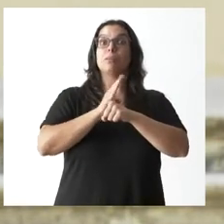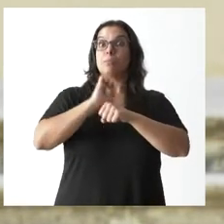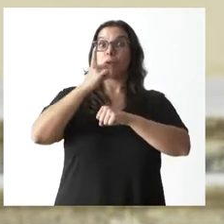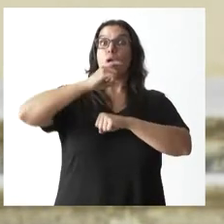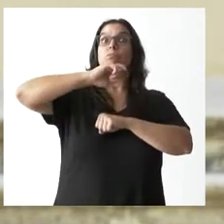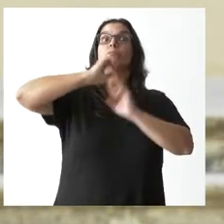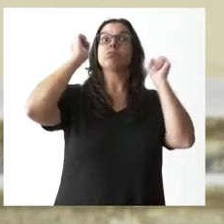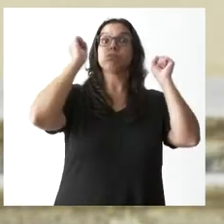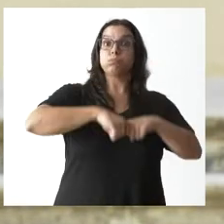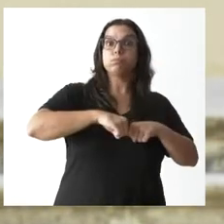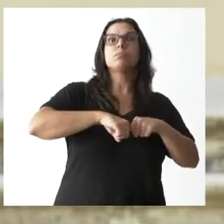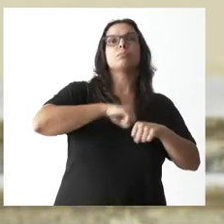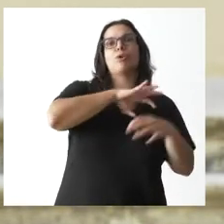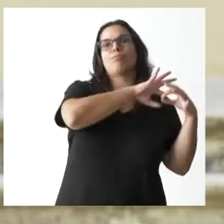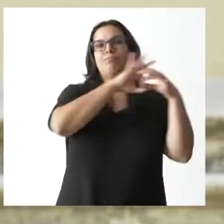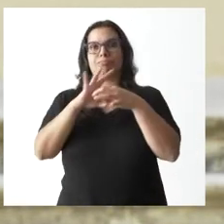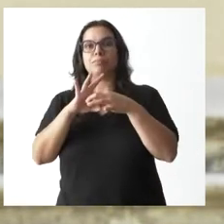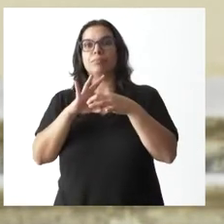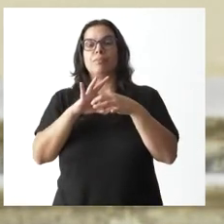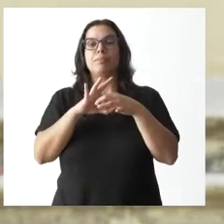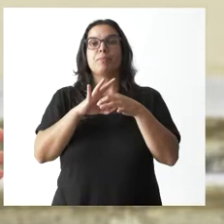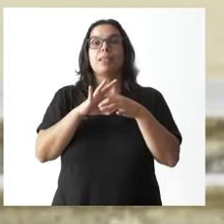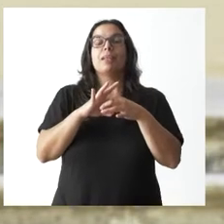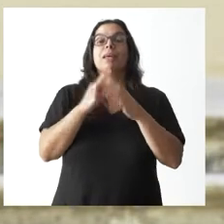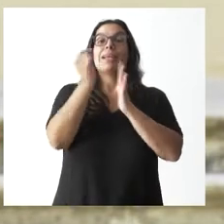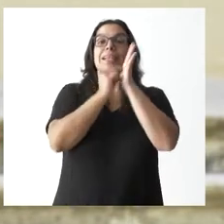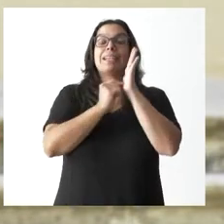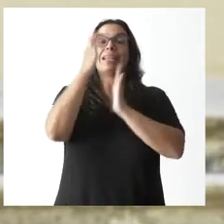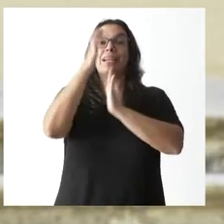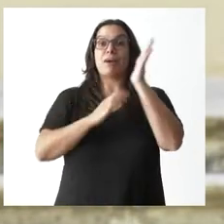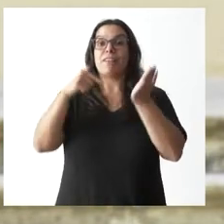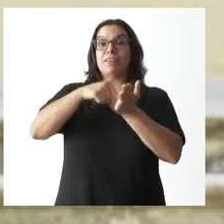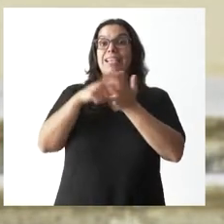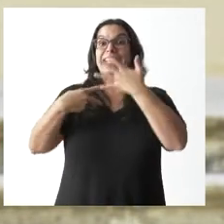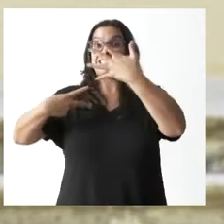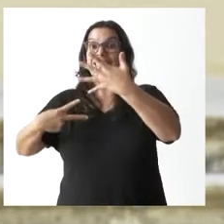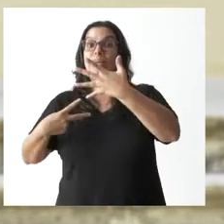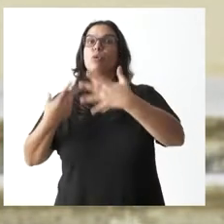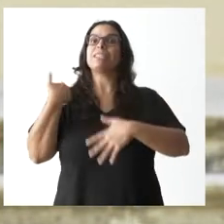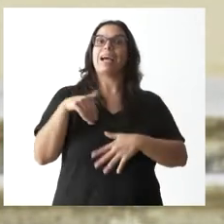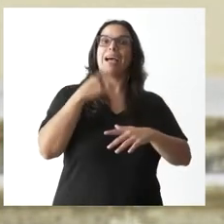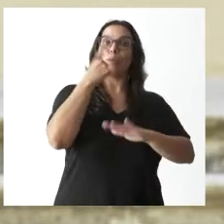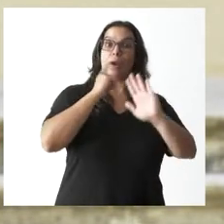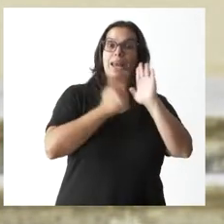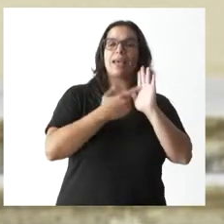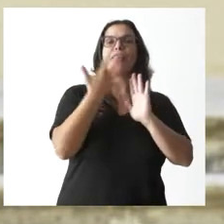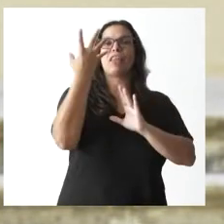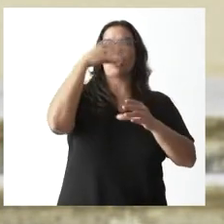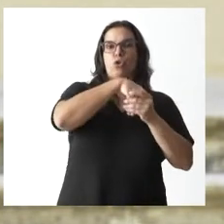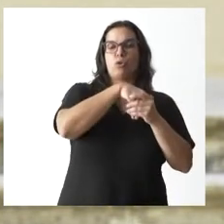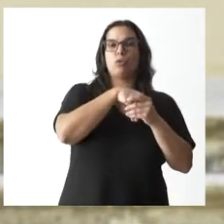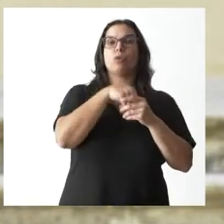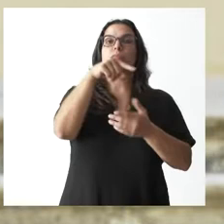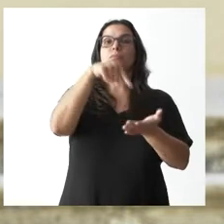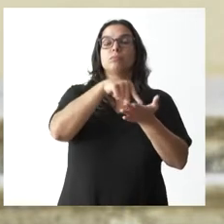contempla cinco de las siete rebajas fiscales. La primera, una rebaja del tipo mínimo del impuesto de